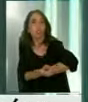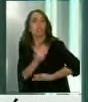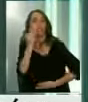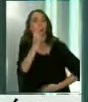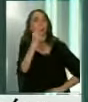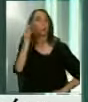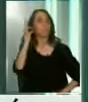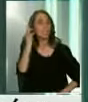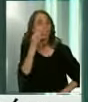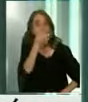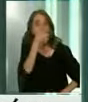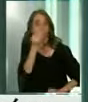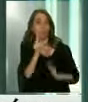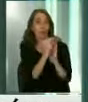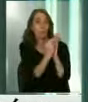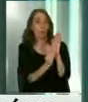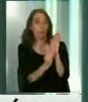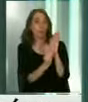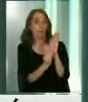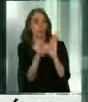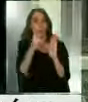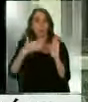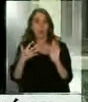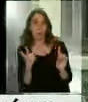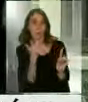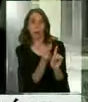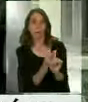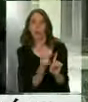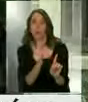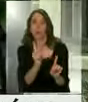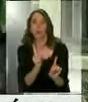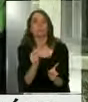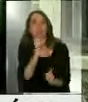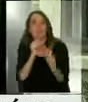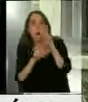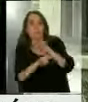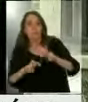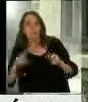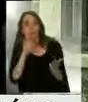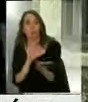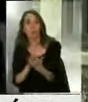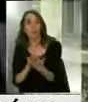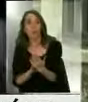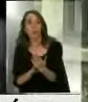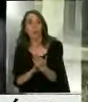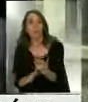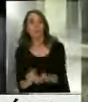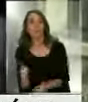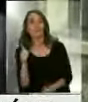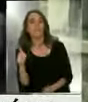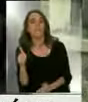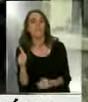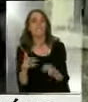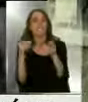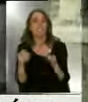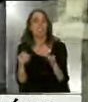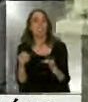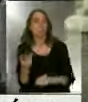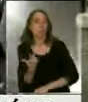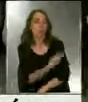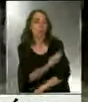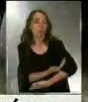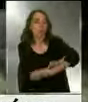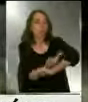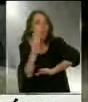las niñas? No están todavía en lista de ninguna prioridad. ¿Por qué? Porque no hay estudios que avalen la vacuna, la eficacia y la seguridad en niños. Sin embargo,